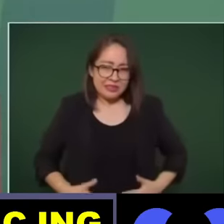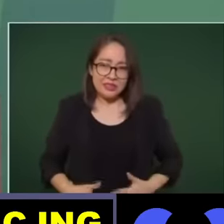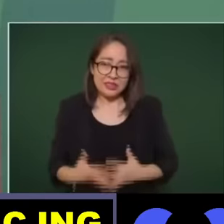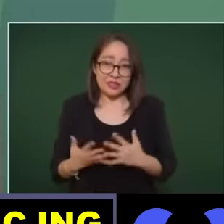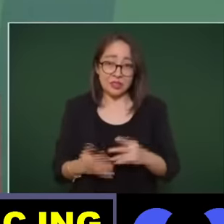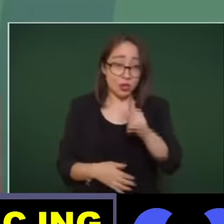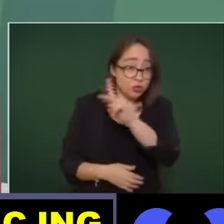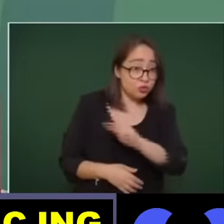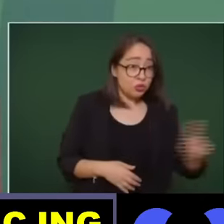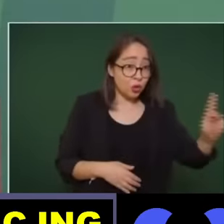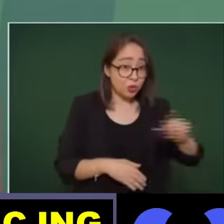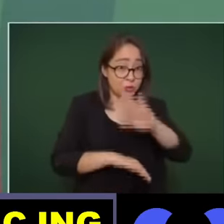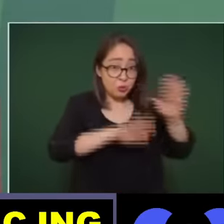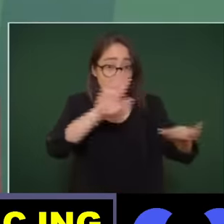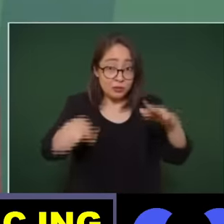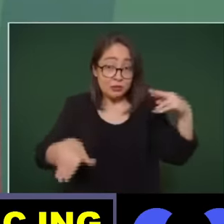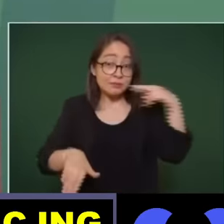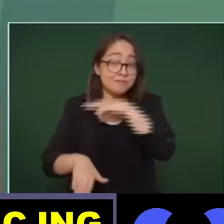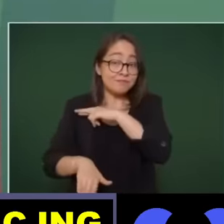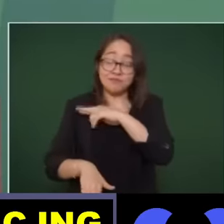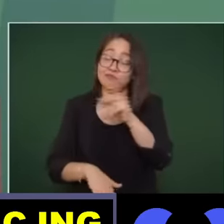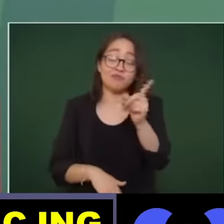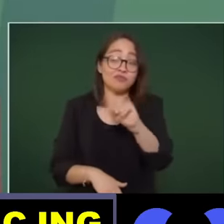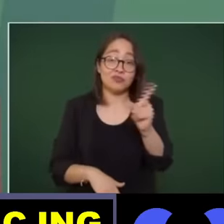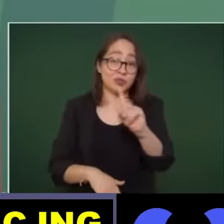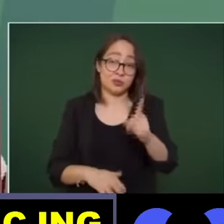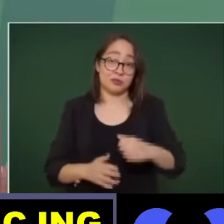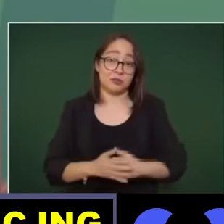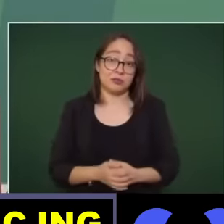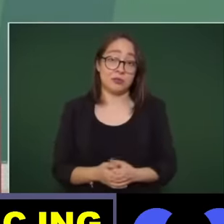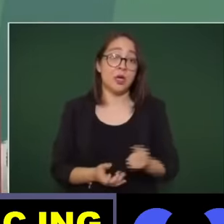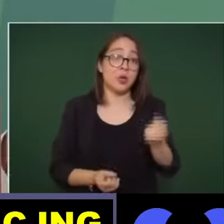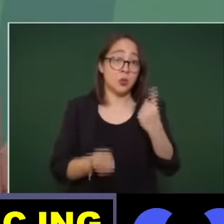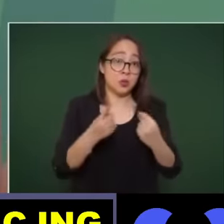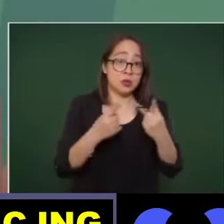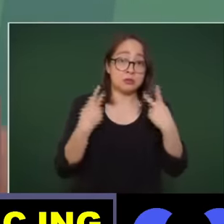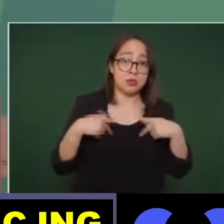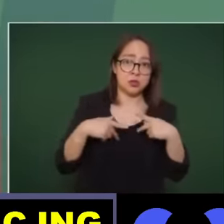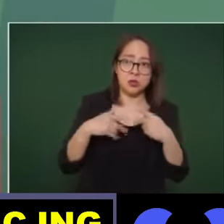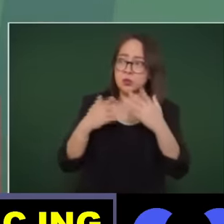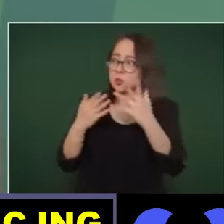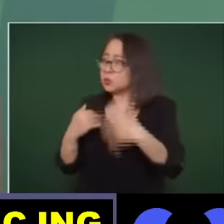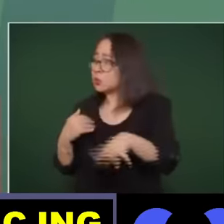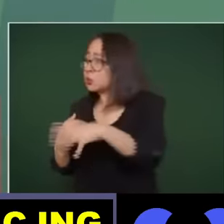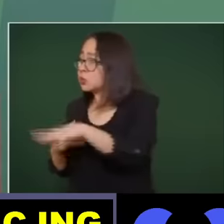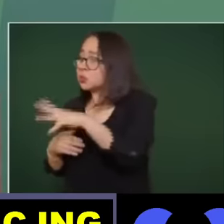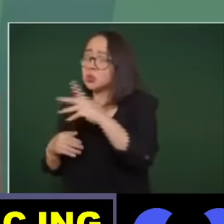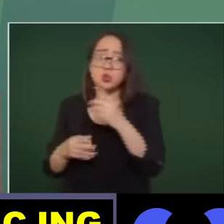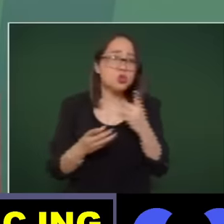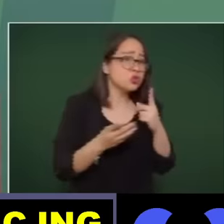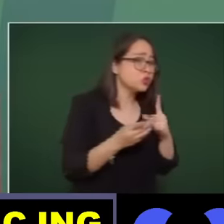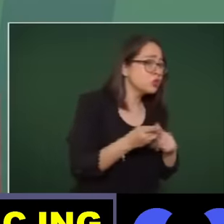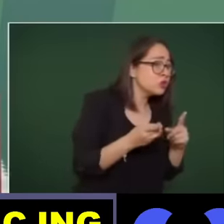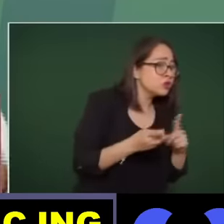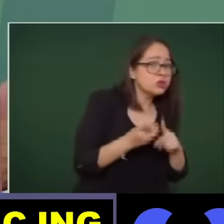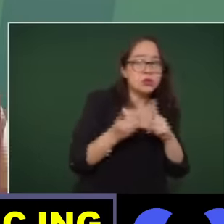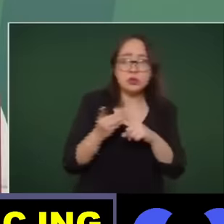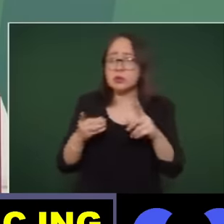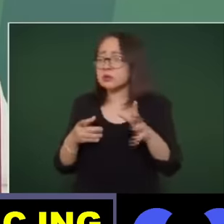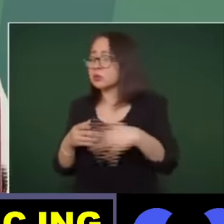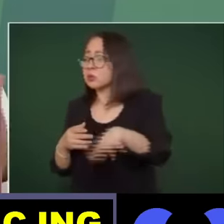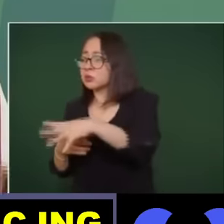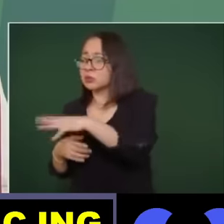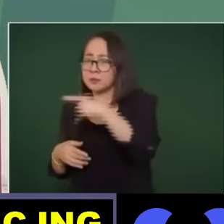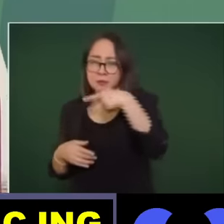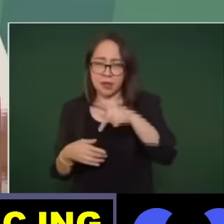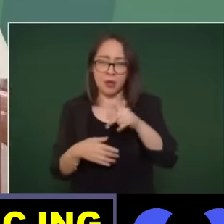murieron al instante habían desaparecidos pero de acuerdo a la relación